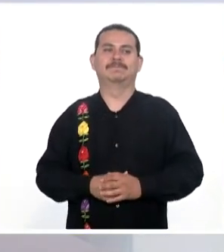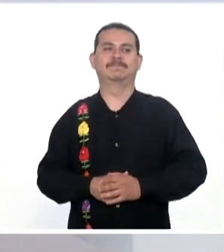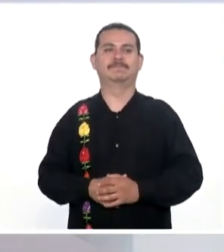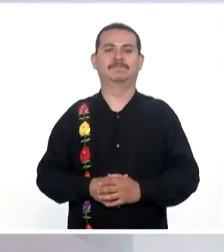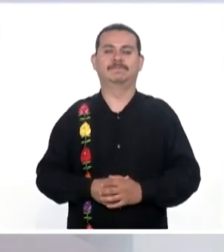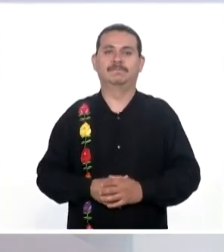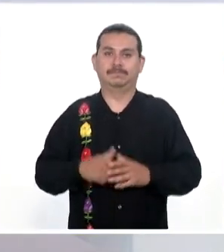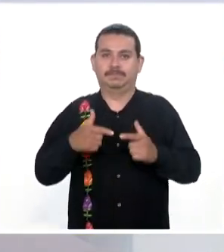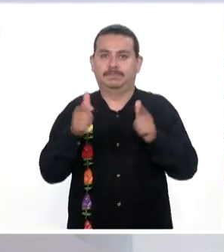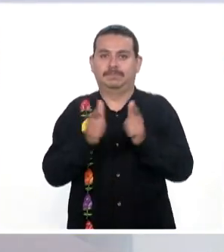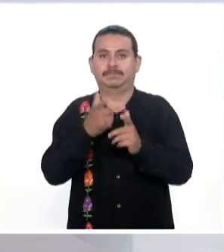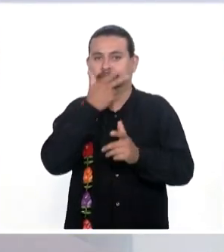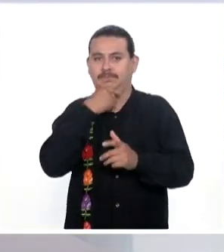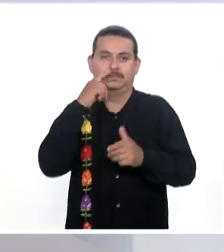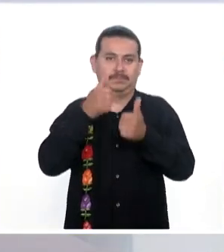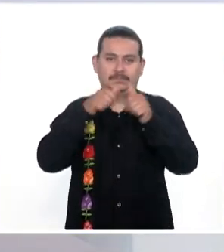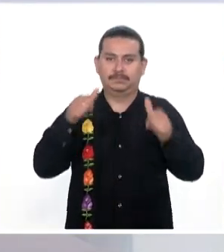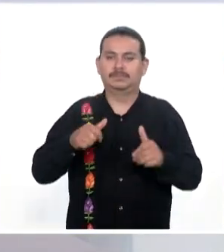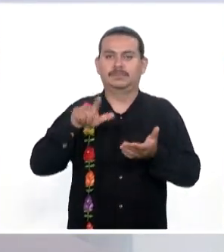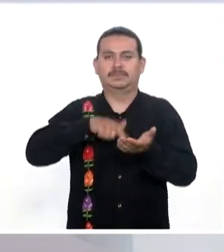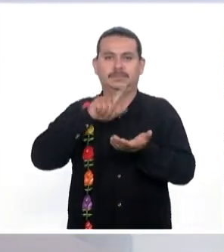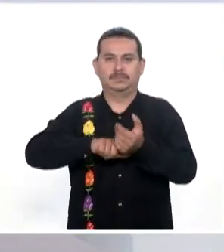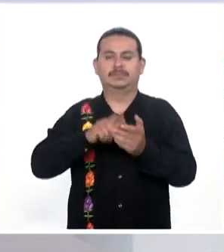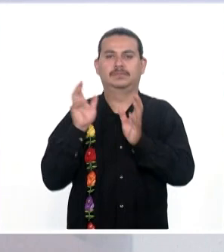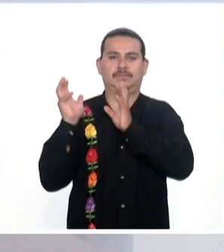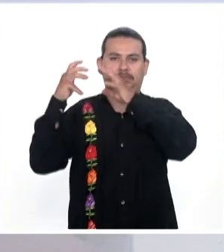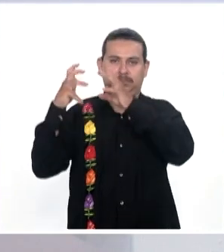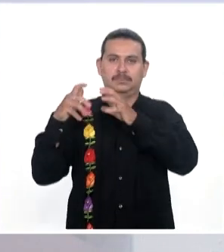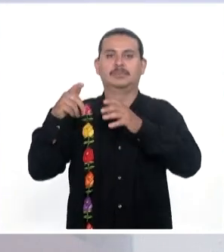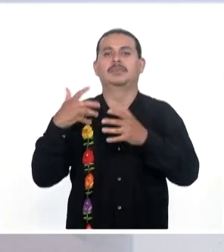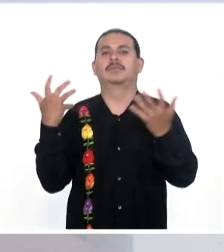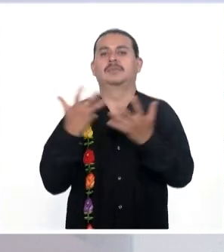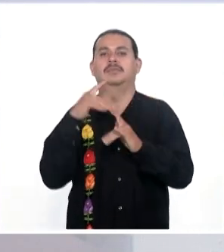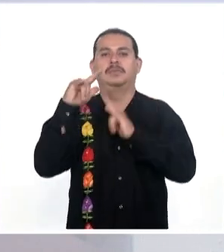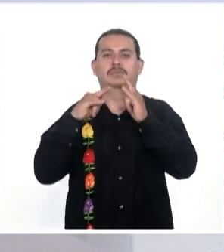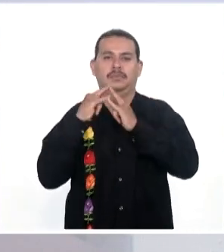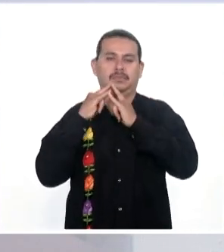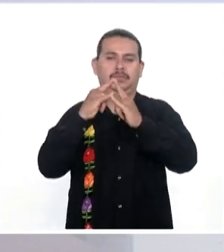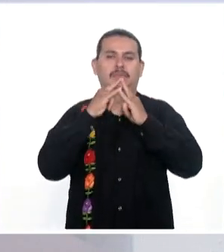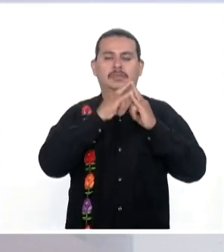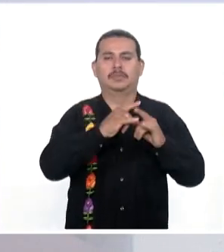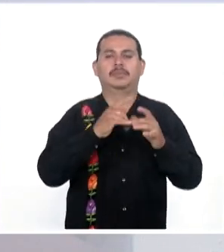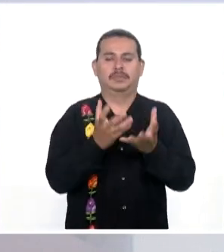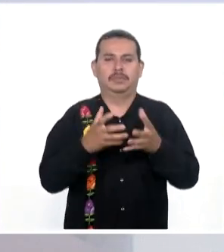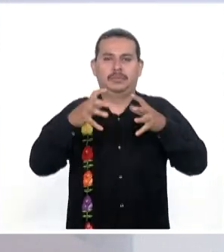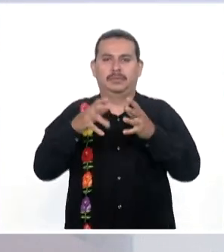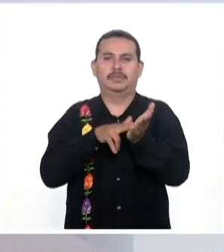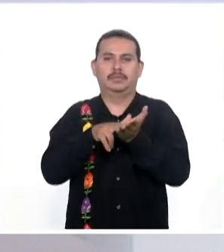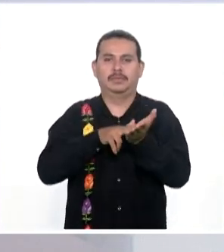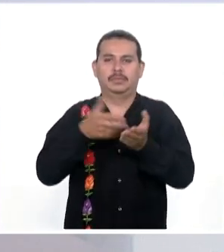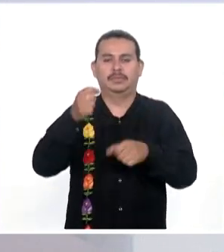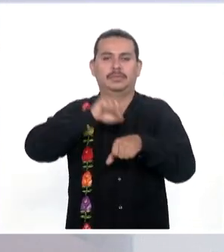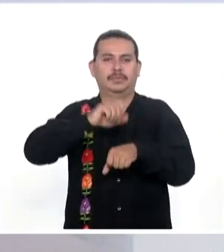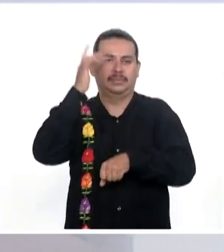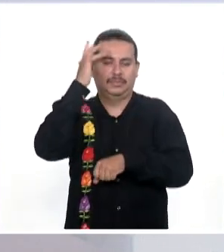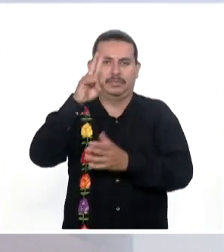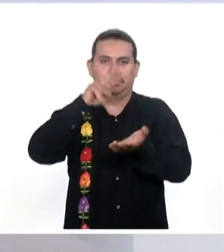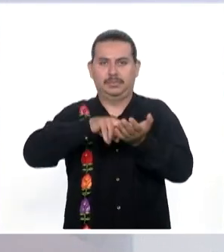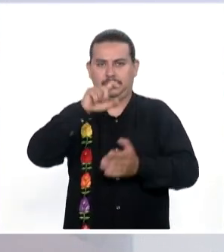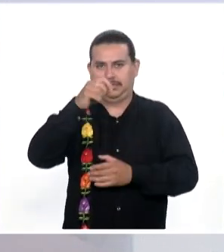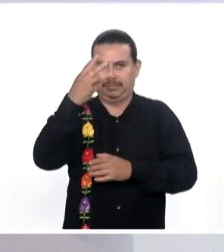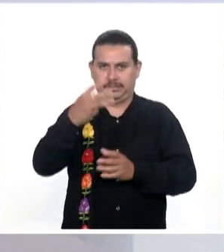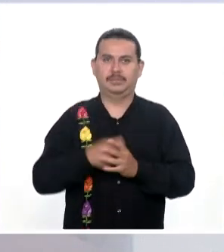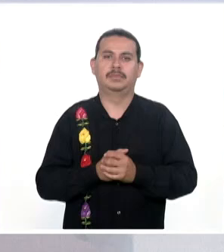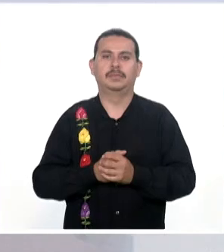El grupo de artesanos Independientes De San Bartolo Coyotepec Realizará su expo Feria de Barro Negro Semana Santa